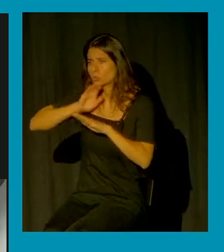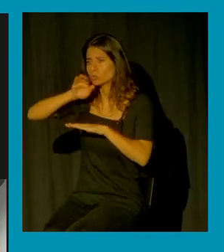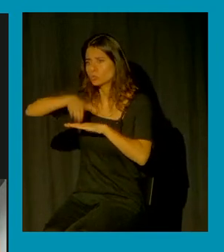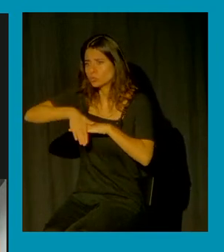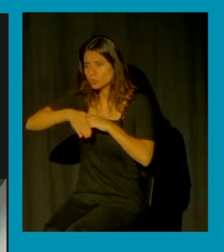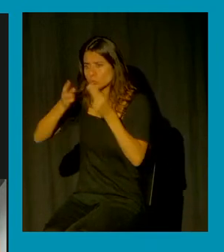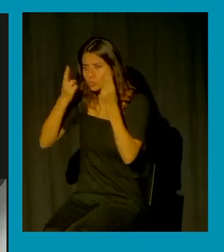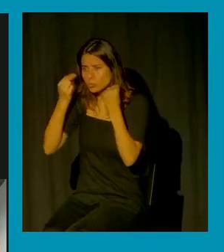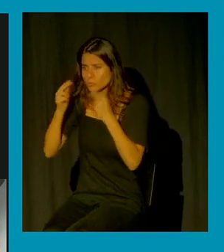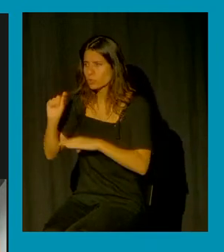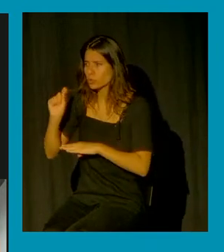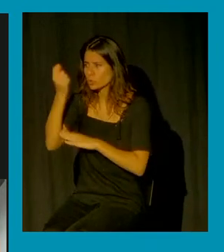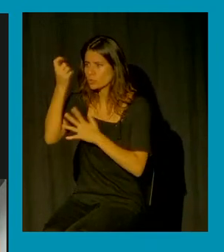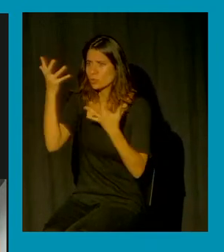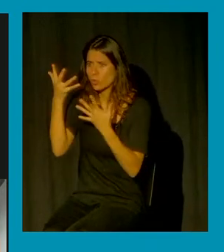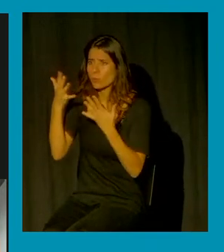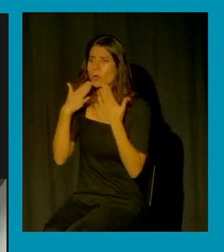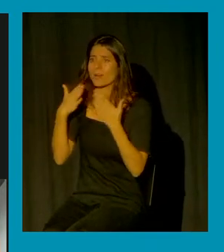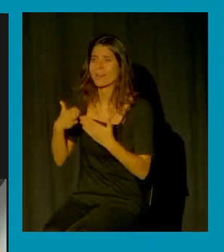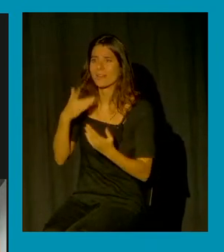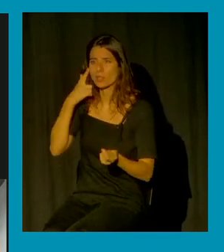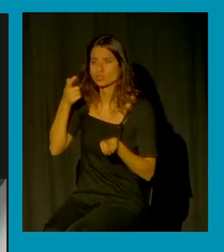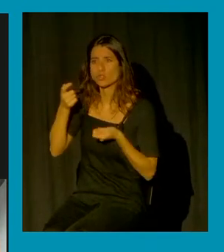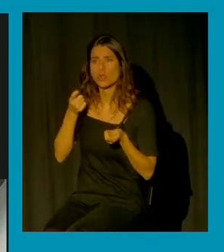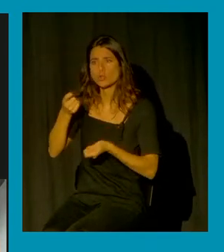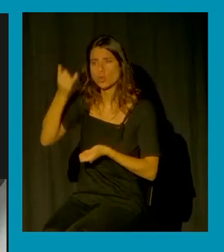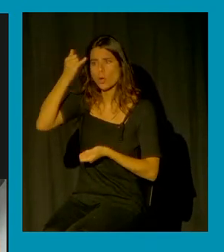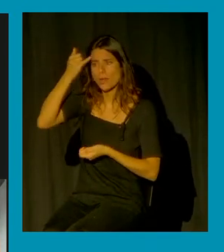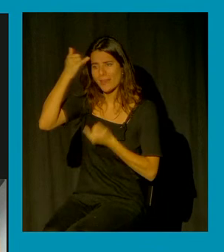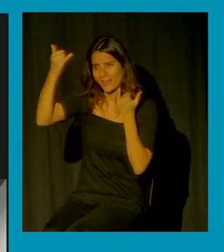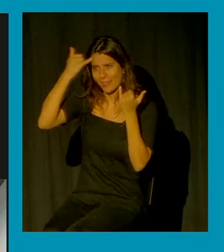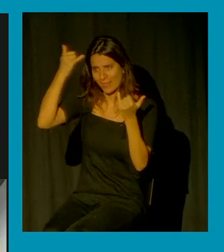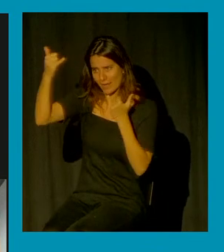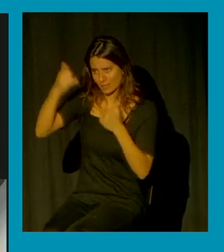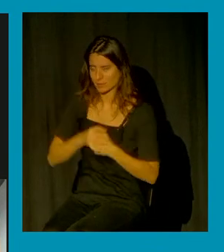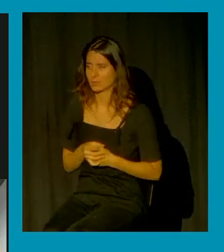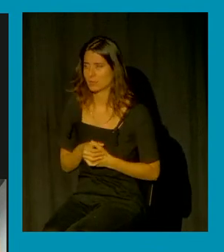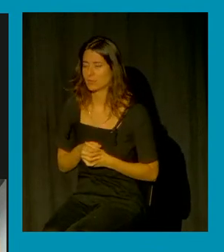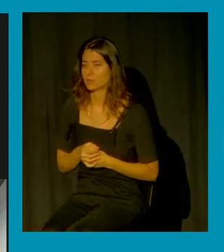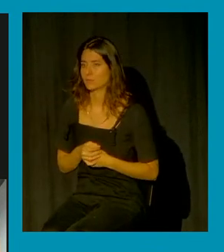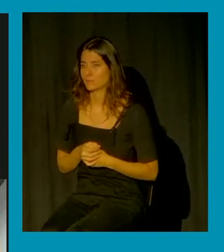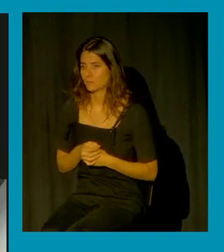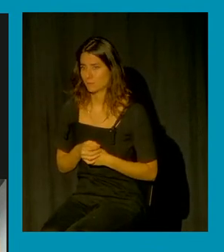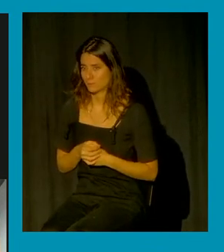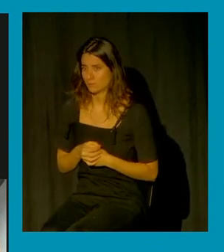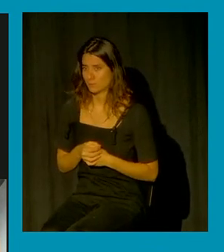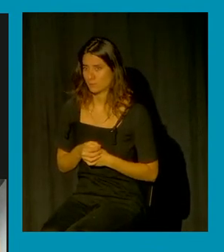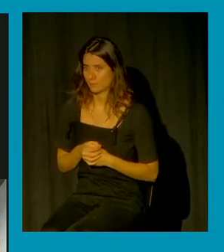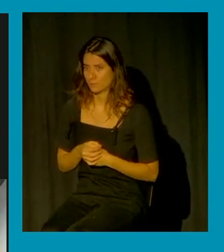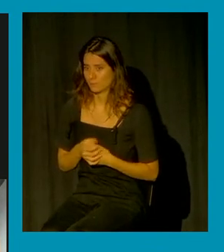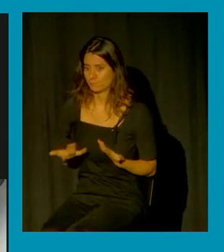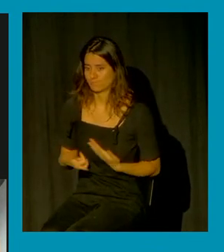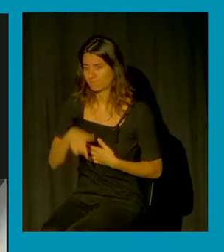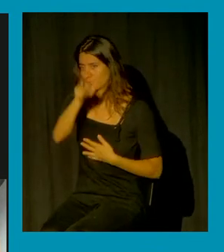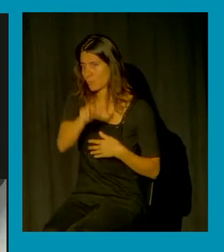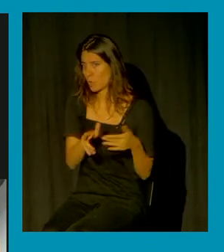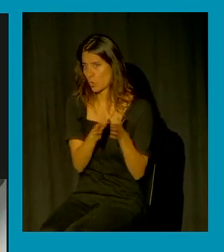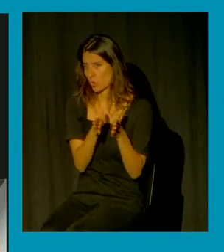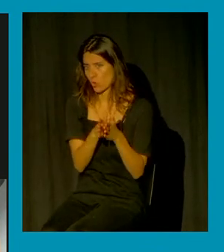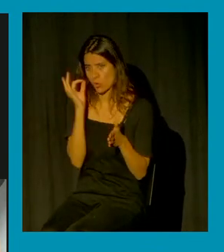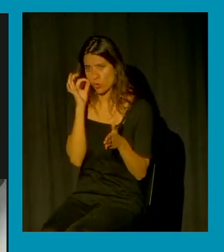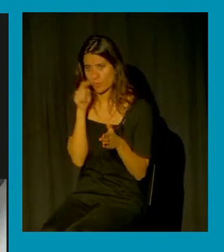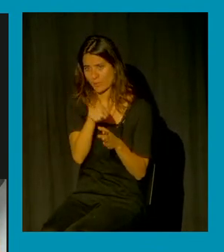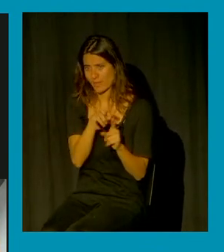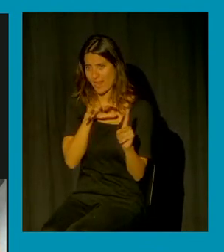¿no? es decir no es únicamente importante la agresión que sufre una compañera sino el aviso